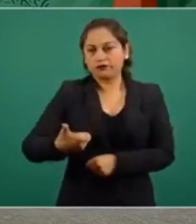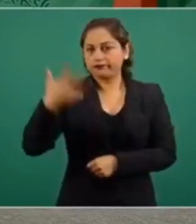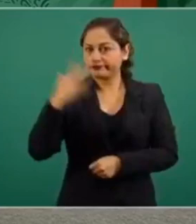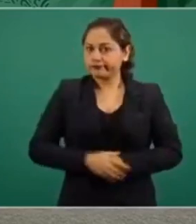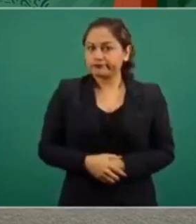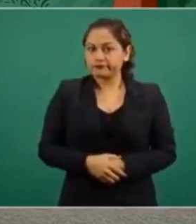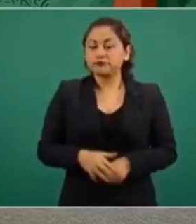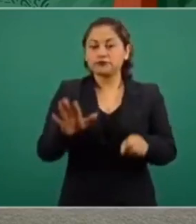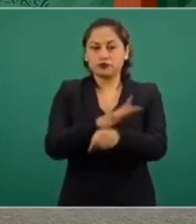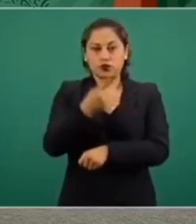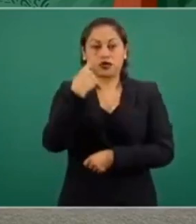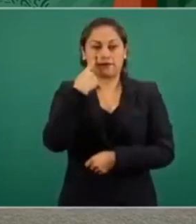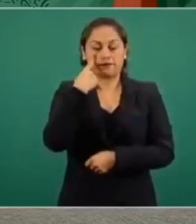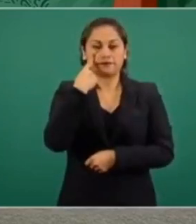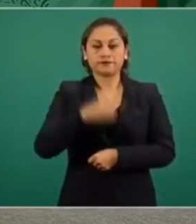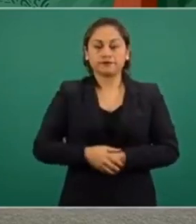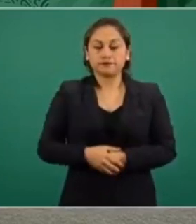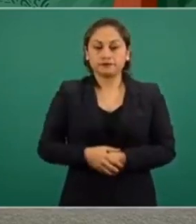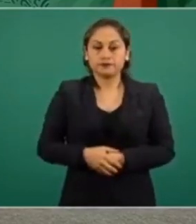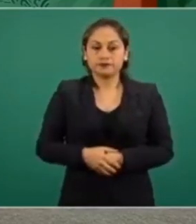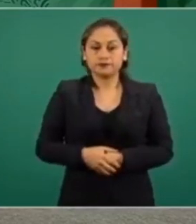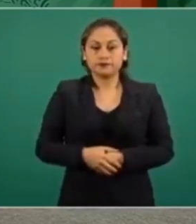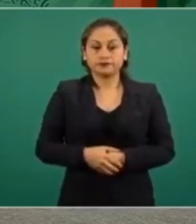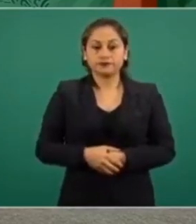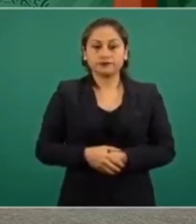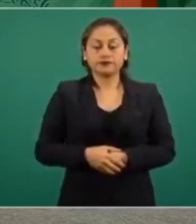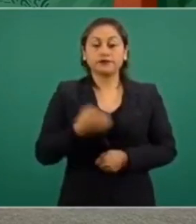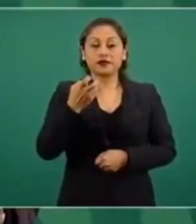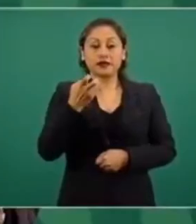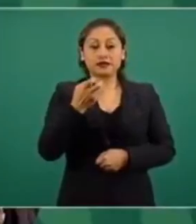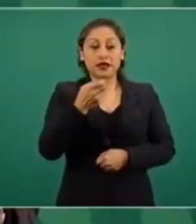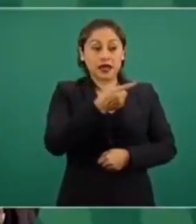porque no pagan, por ejemplo, la transmisión, es un subsidio.